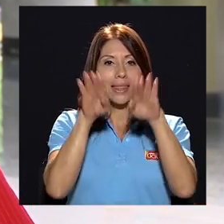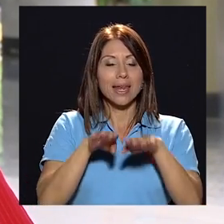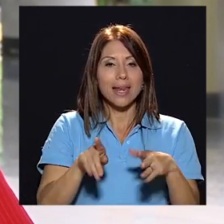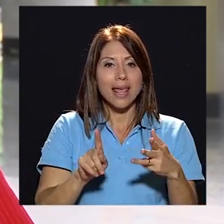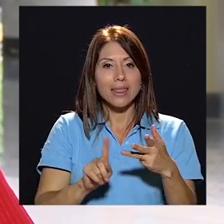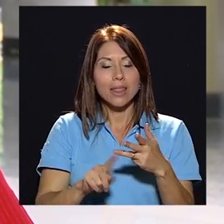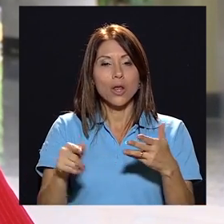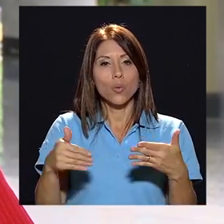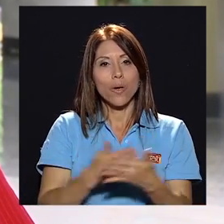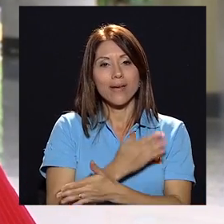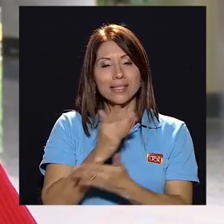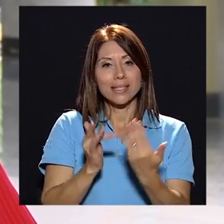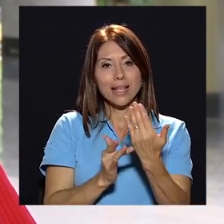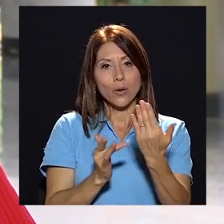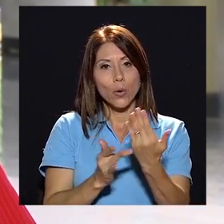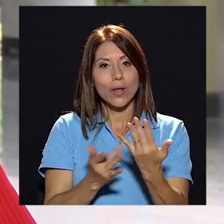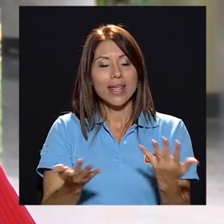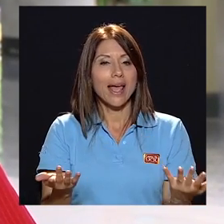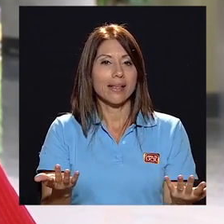nuevas tecnologías,